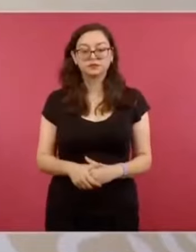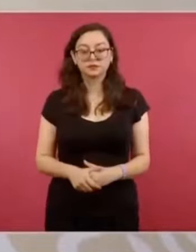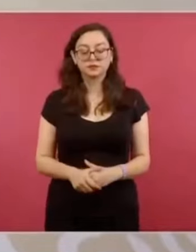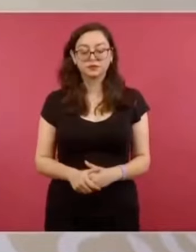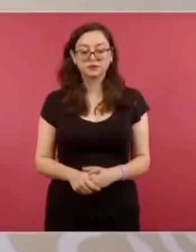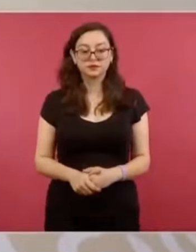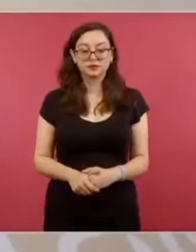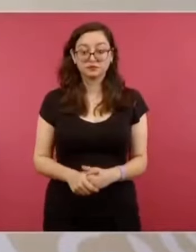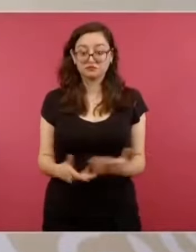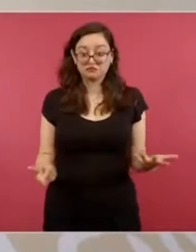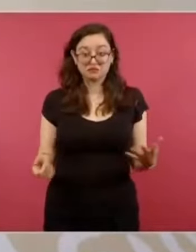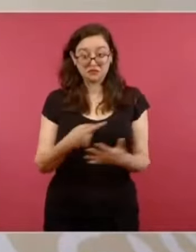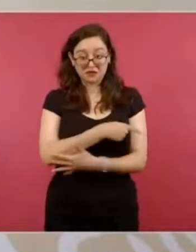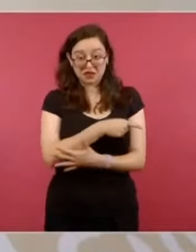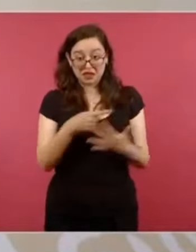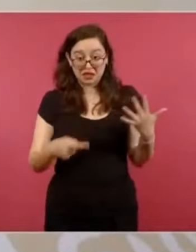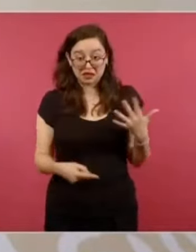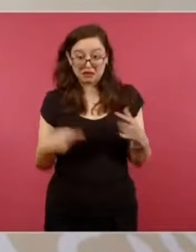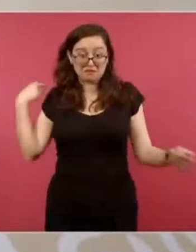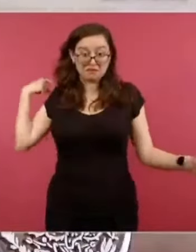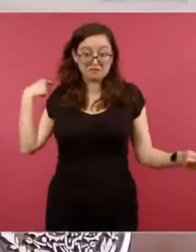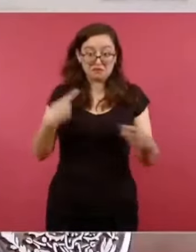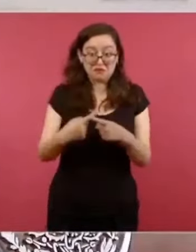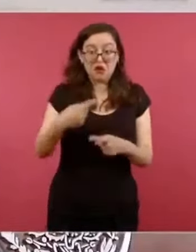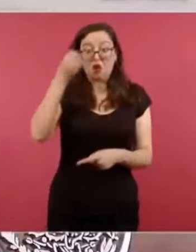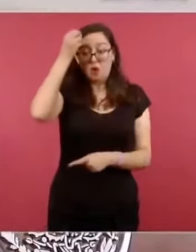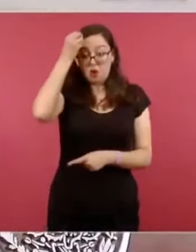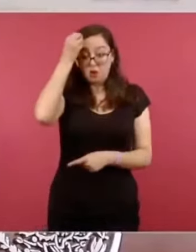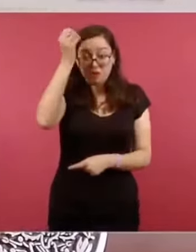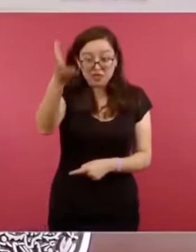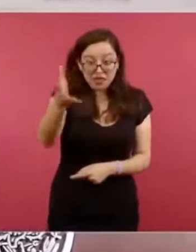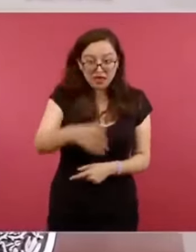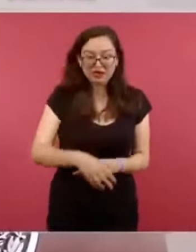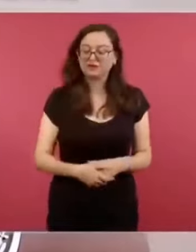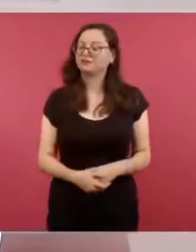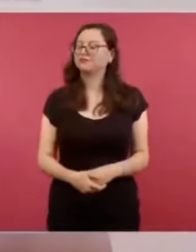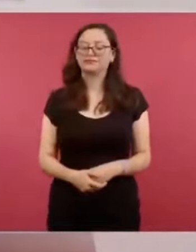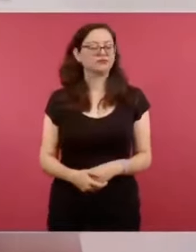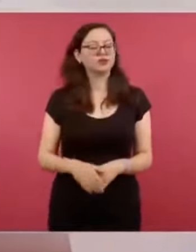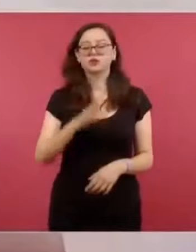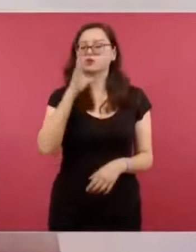perdonar sí, olvido no.